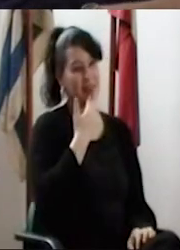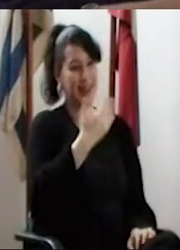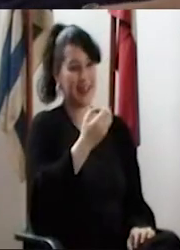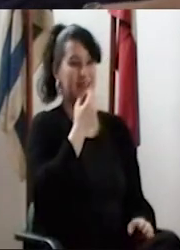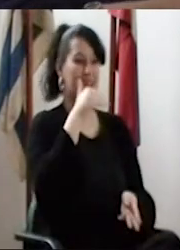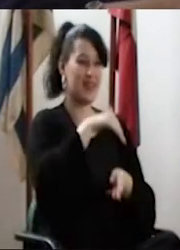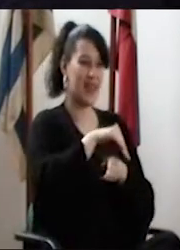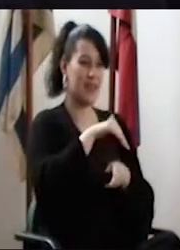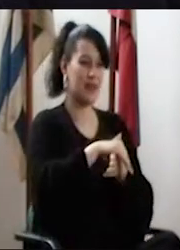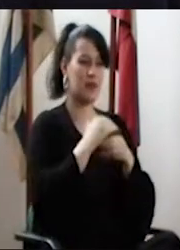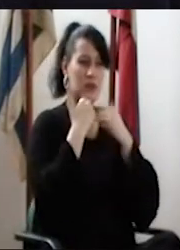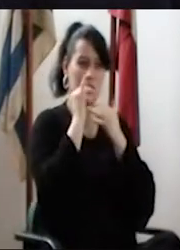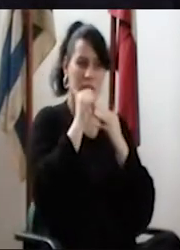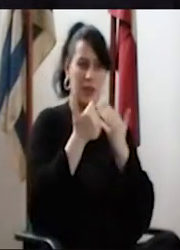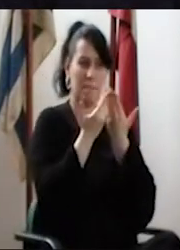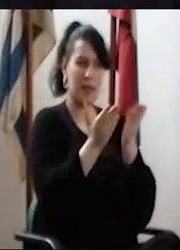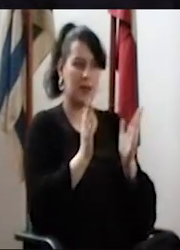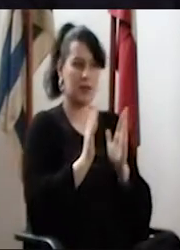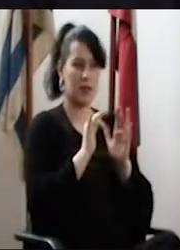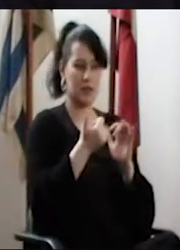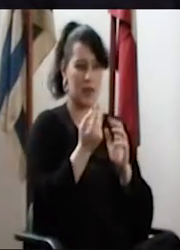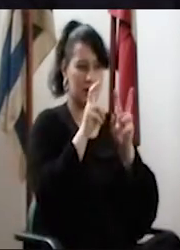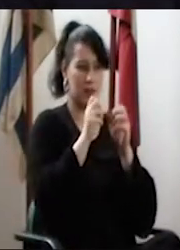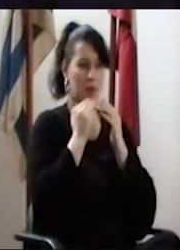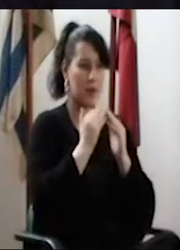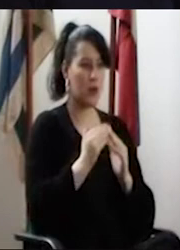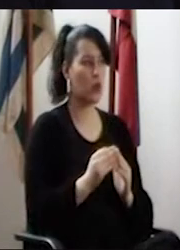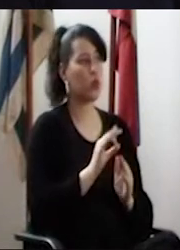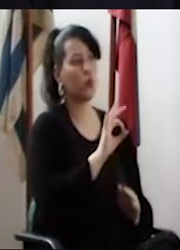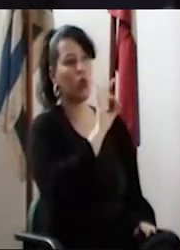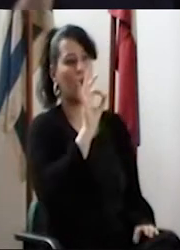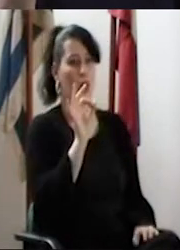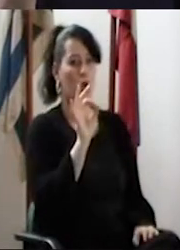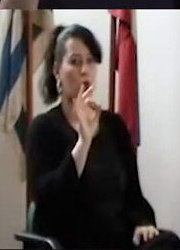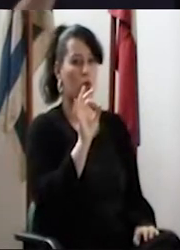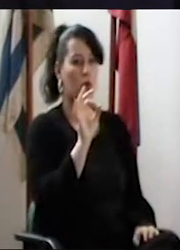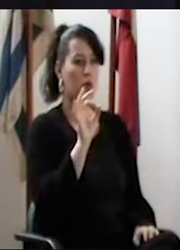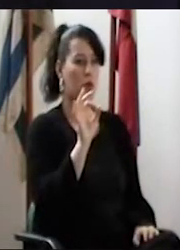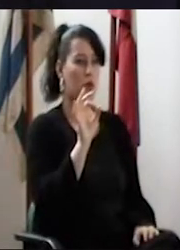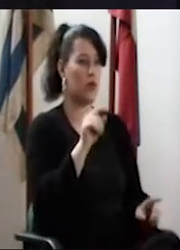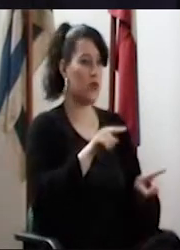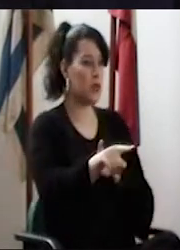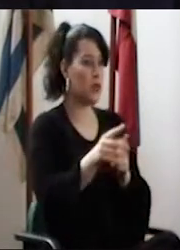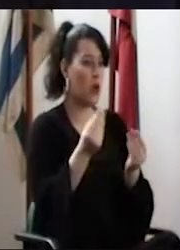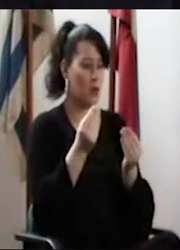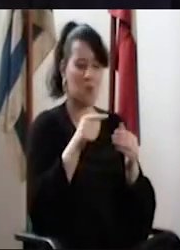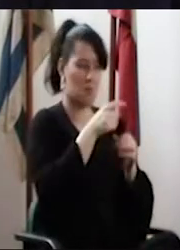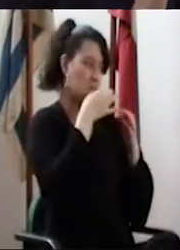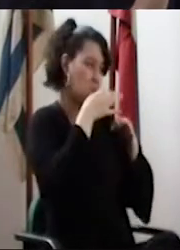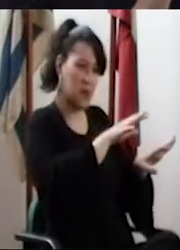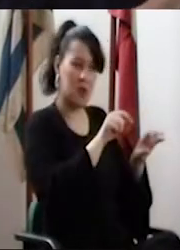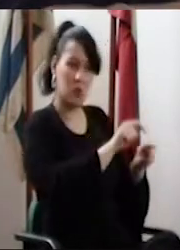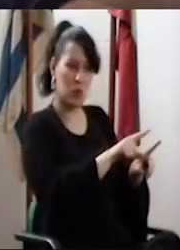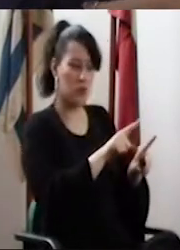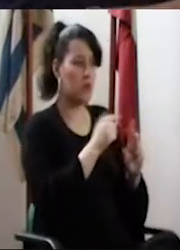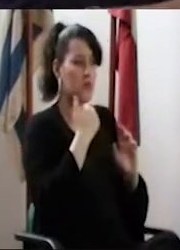Bueno, gracias, buenas tardes. No sé si empezar ya con las preguntas o directamente... No me parece, no